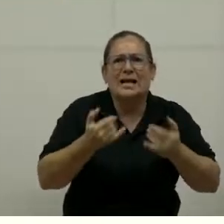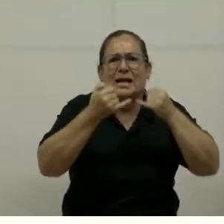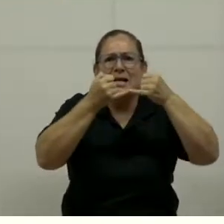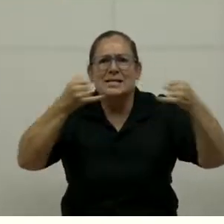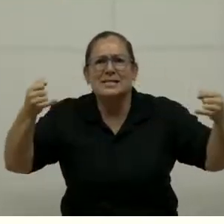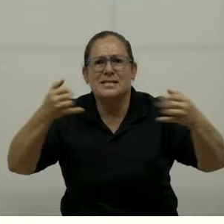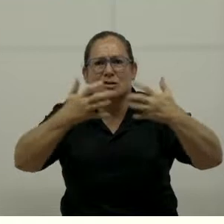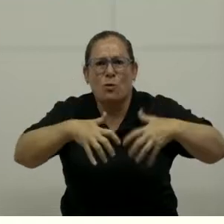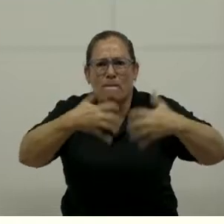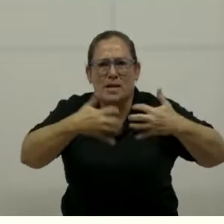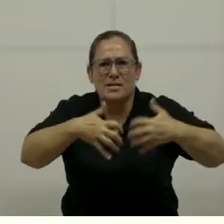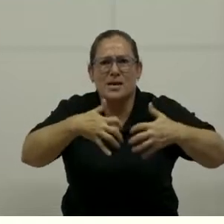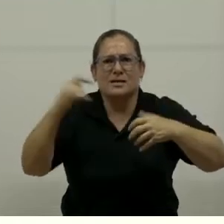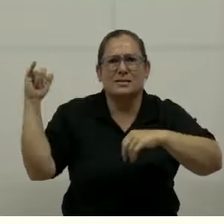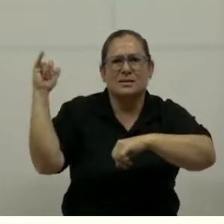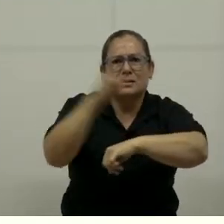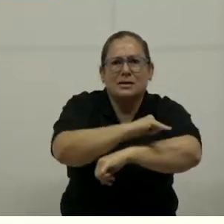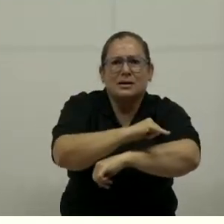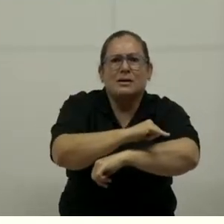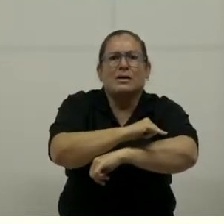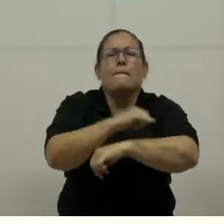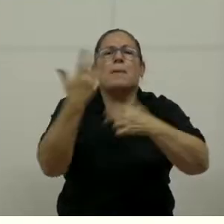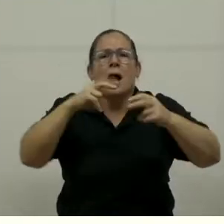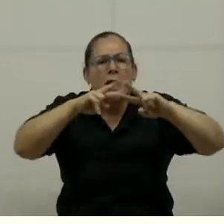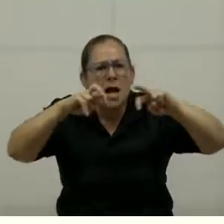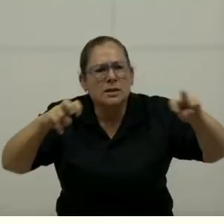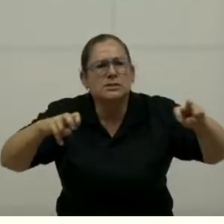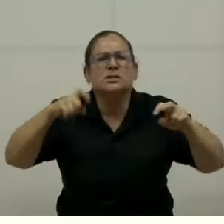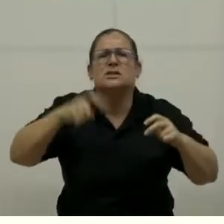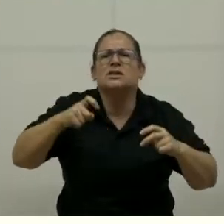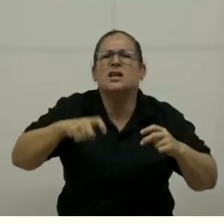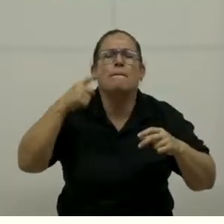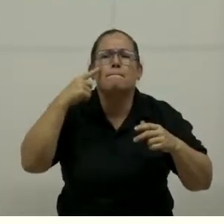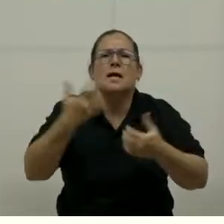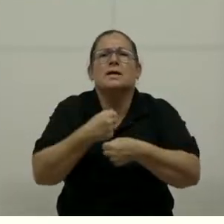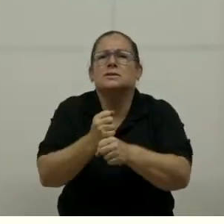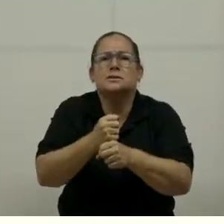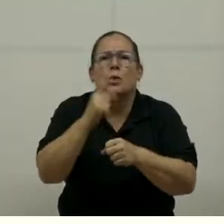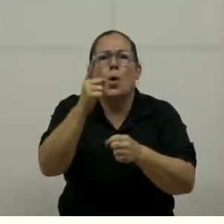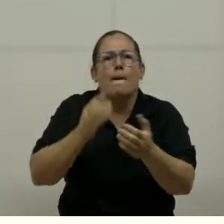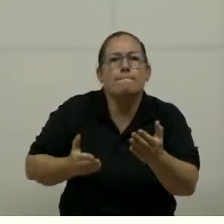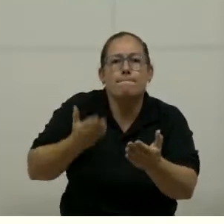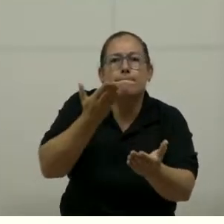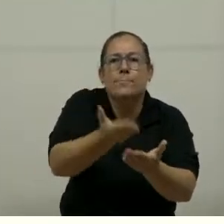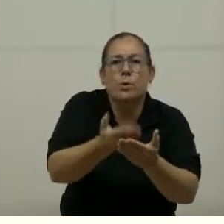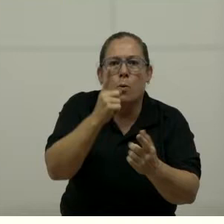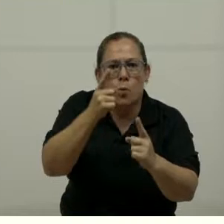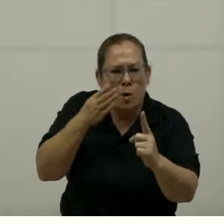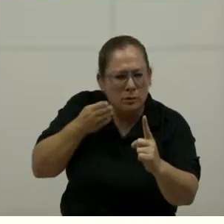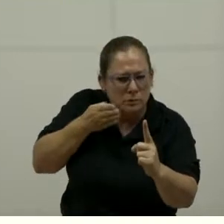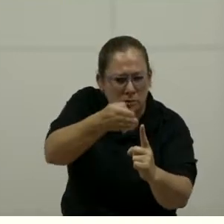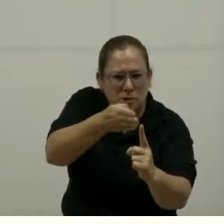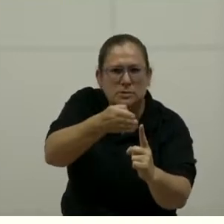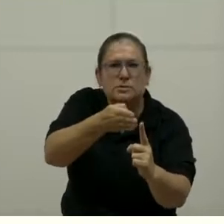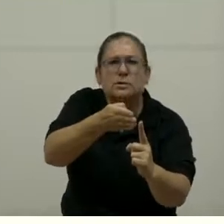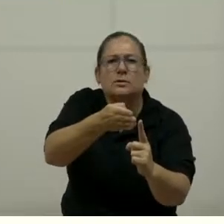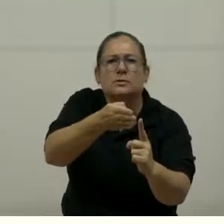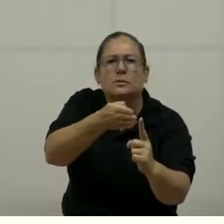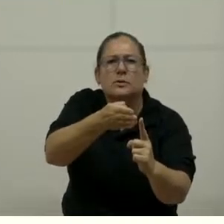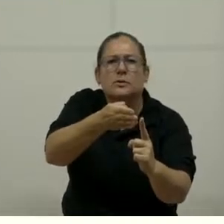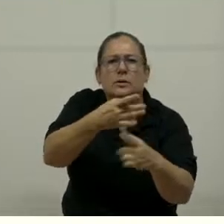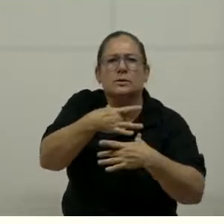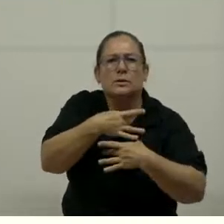mercados y en el diseño de los estudios y los análisis necesarios para hacerle una propuesta a un destino que les sea interesante.